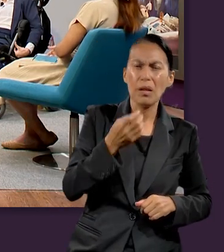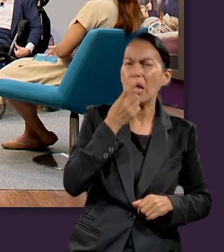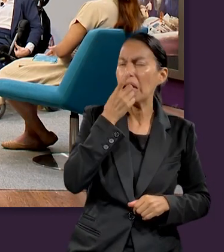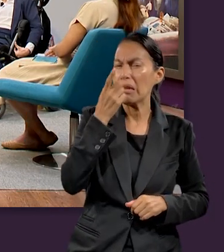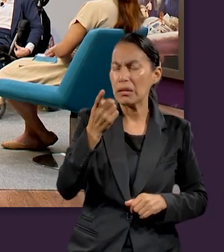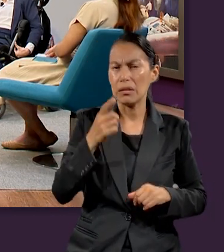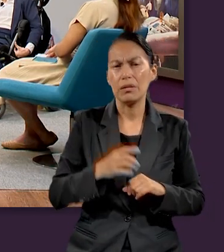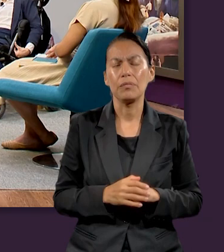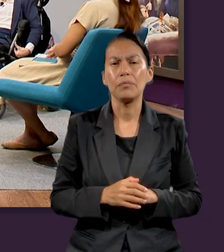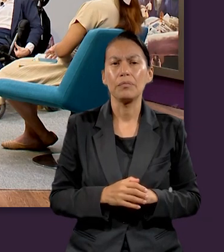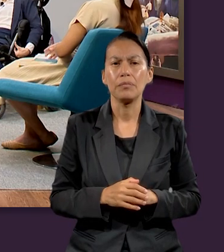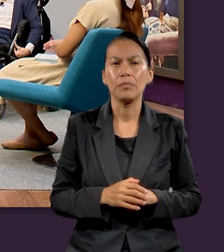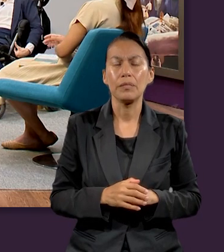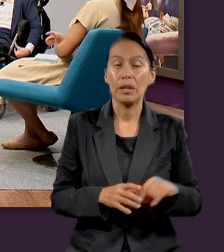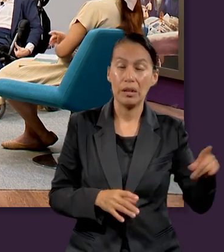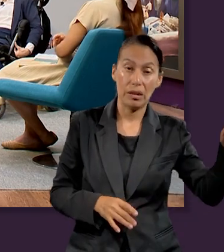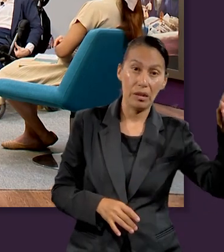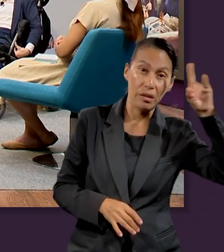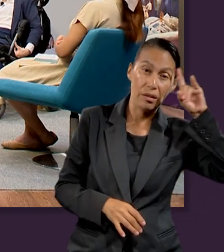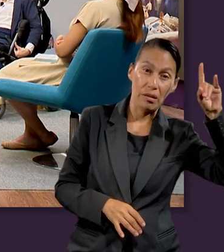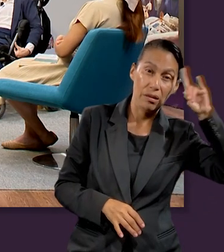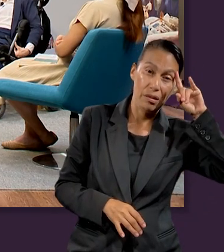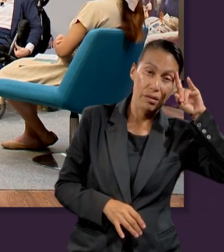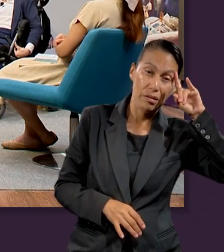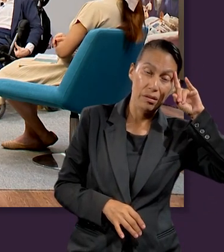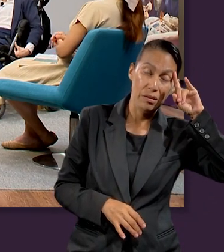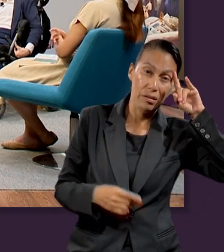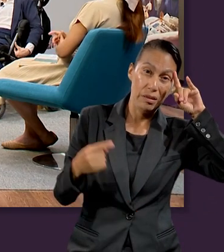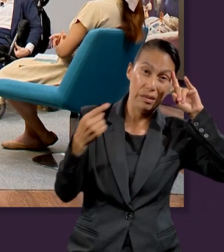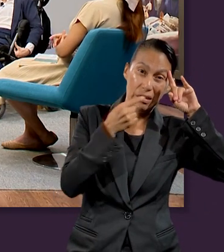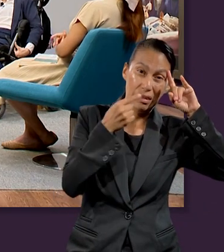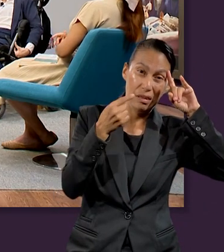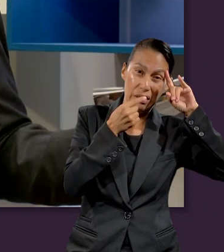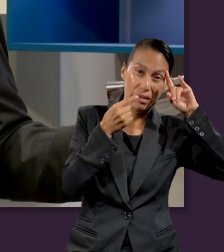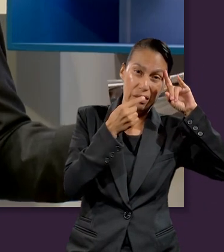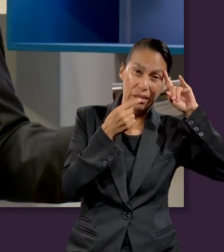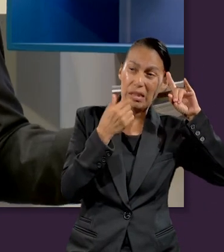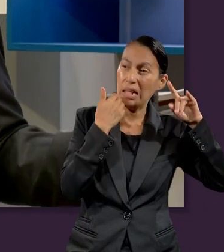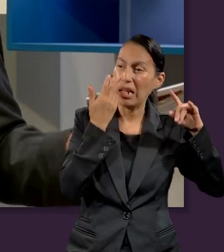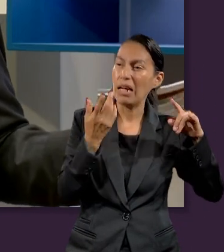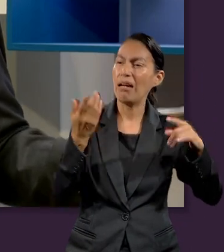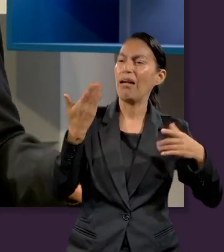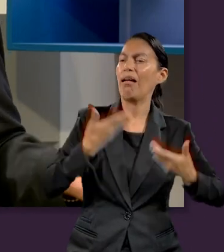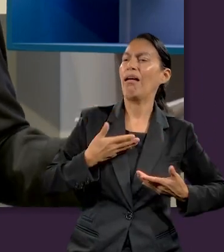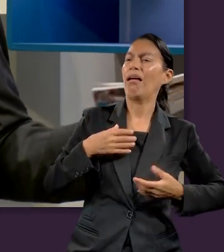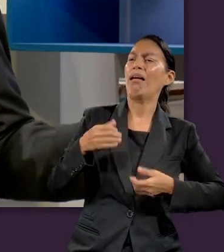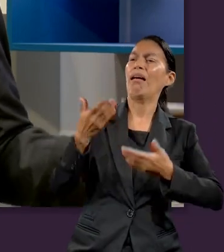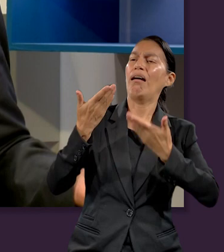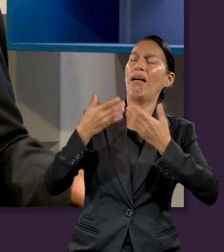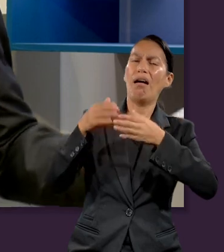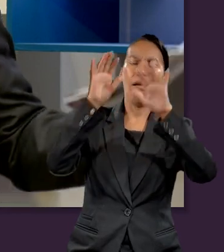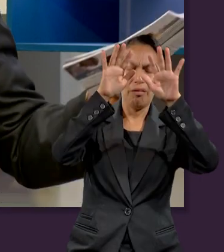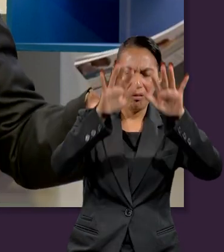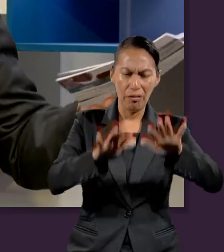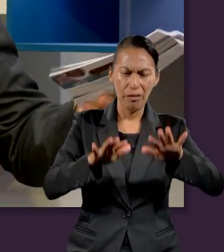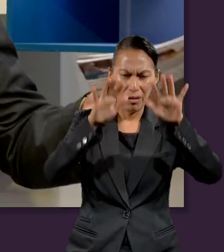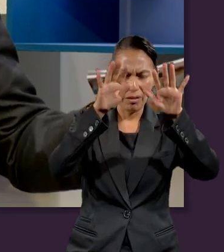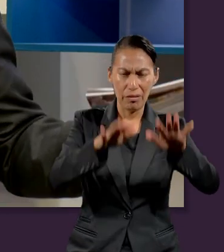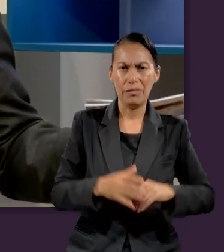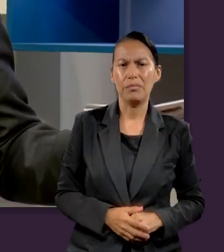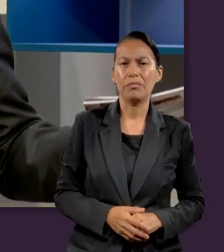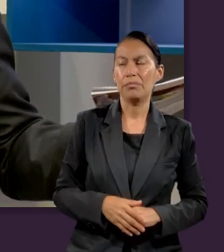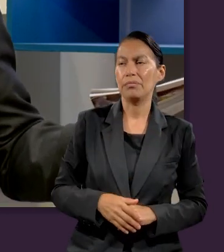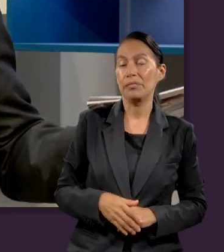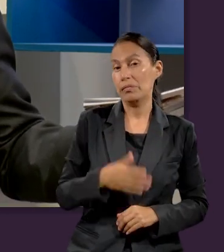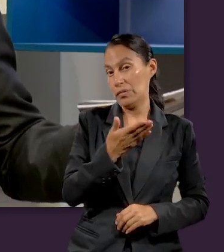presenta, pues habla de que Satanás pues está buscando y exigiendo, y lo va a hacer de una